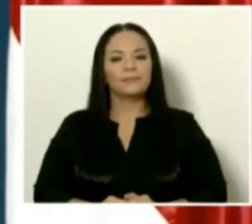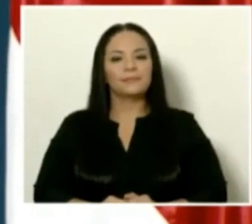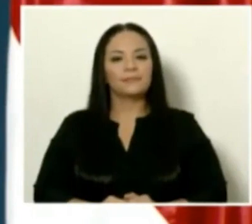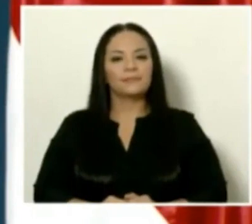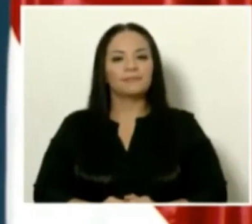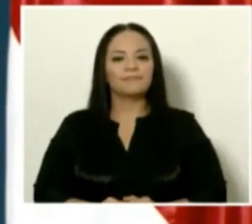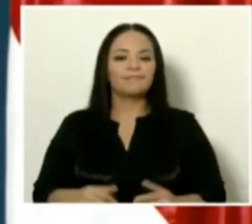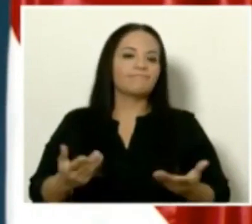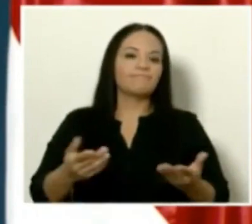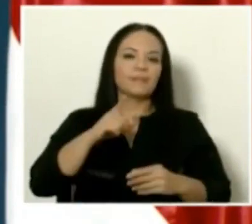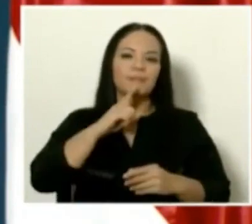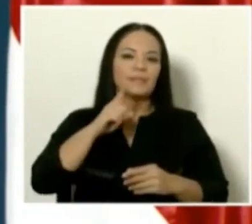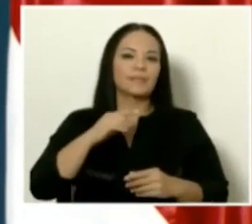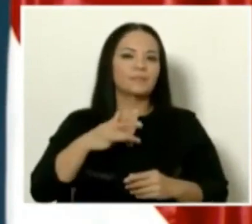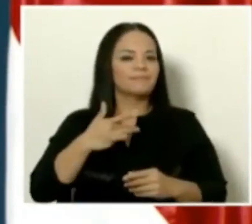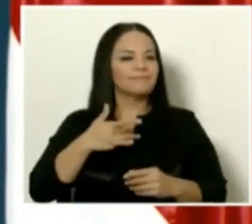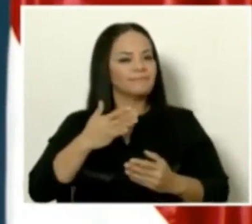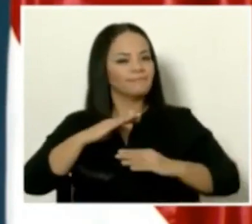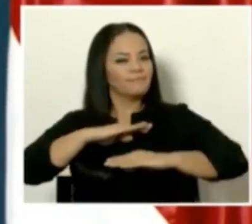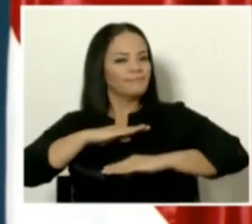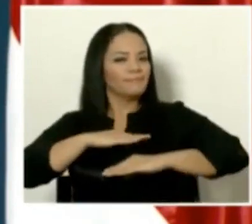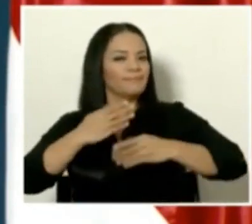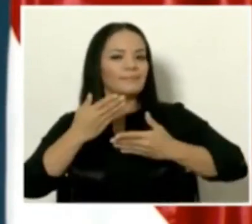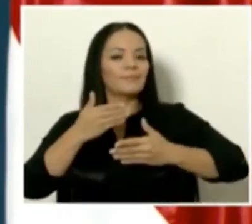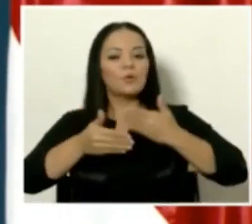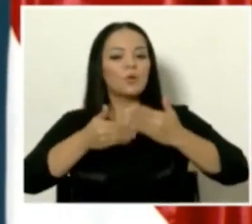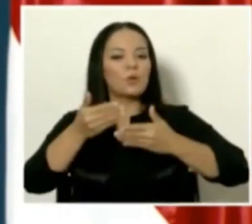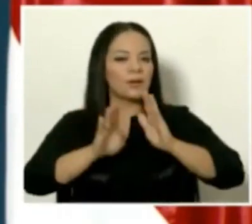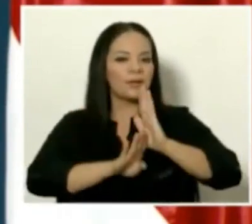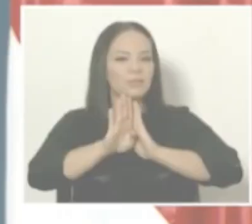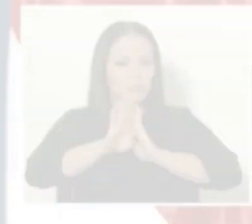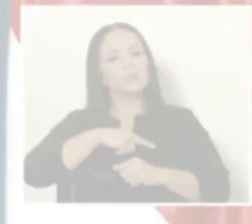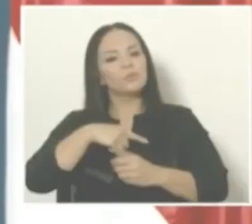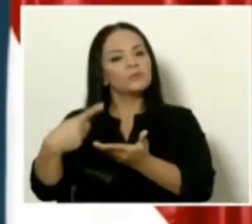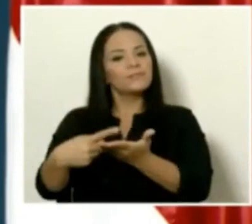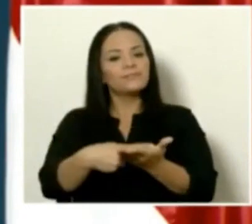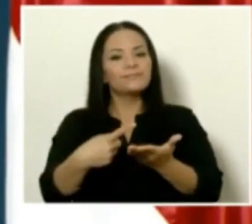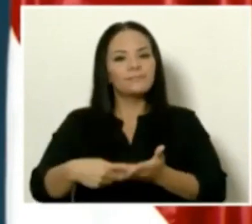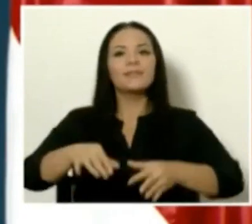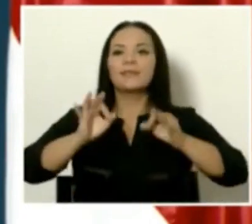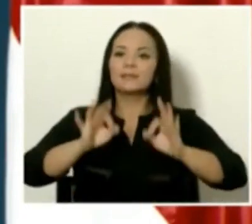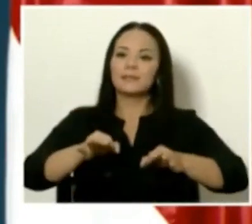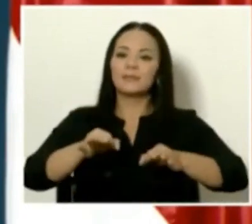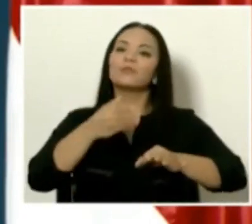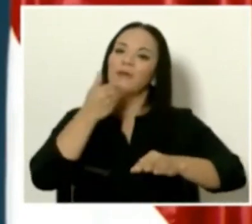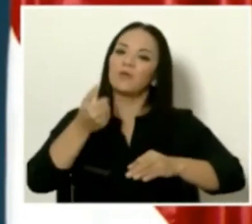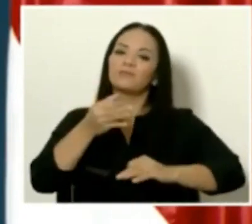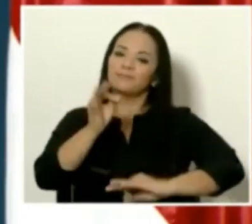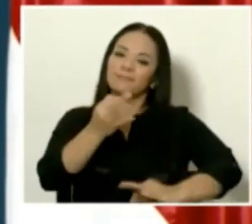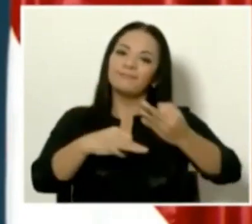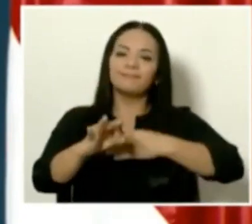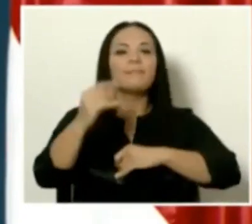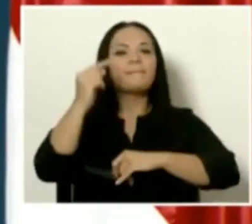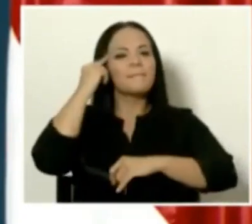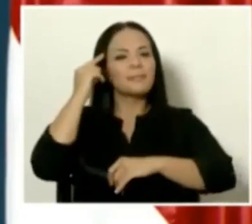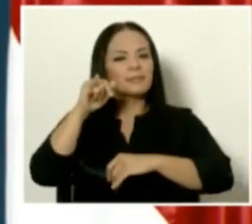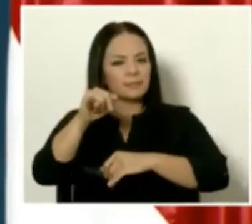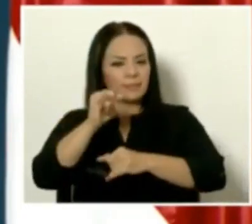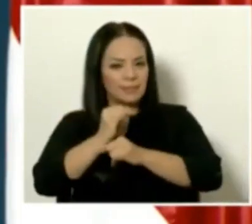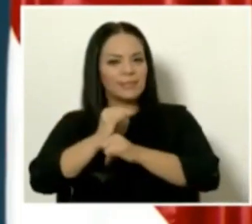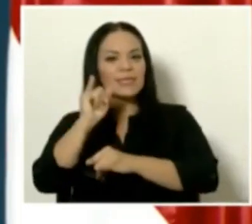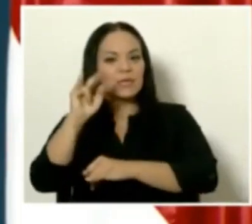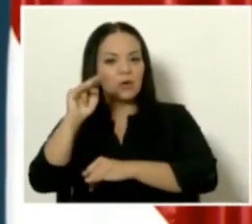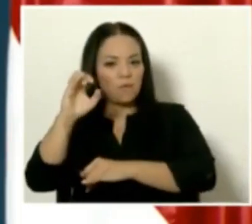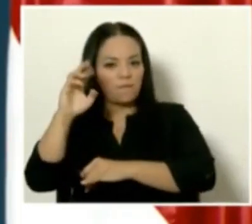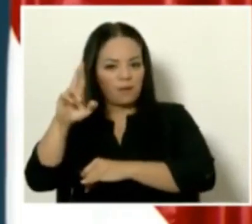satisfechos con el progreso en los proyectos de INCOFER porque sí, pensamos que el INCOFER y